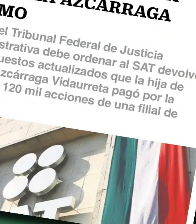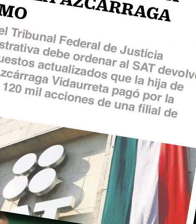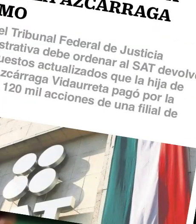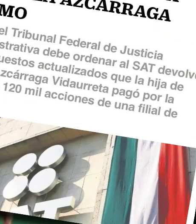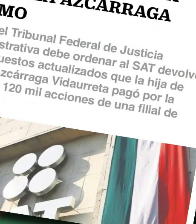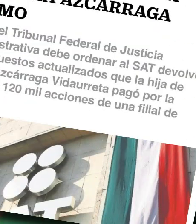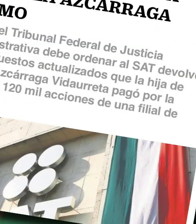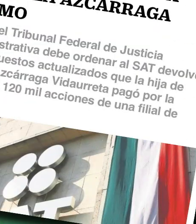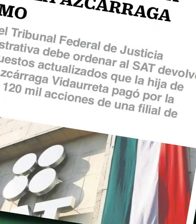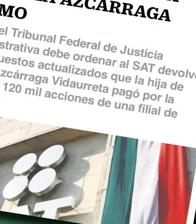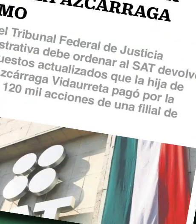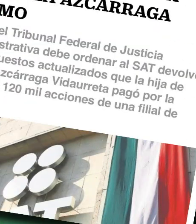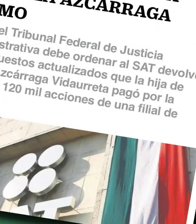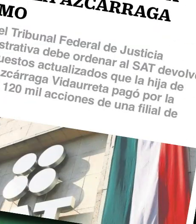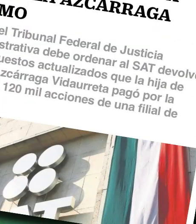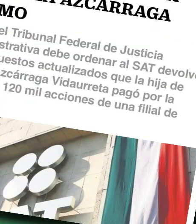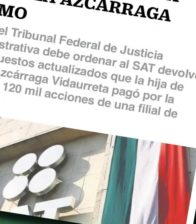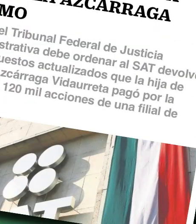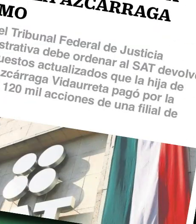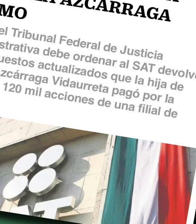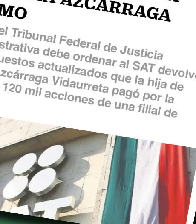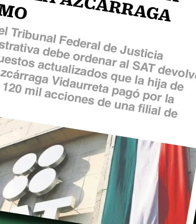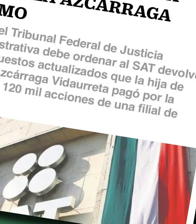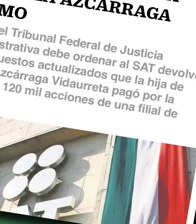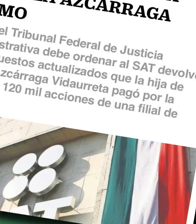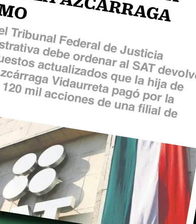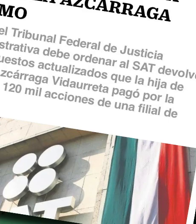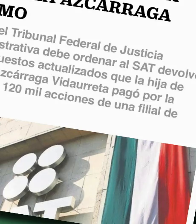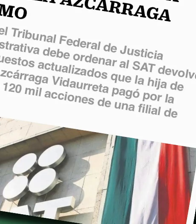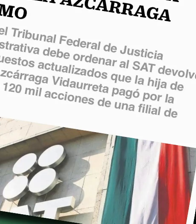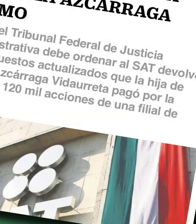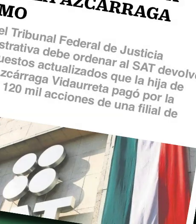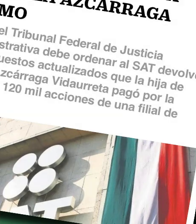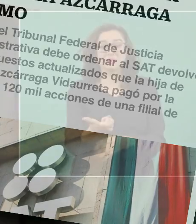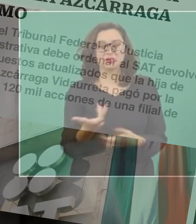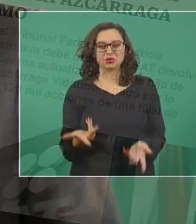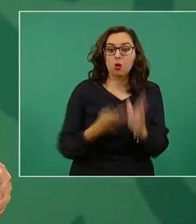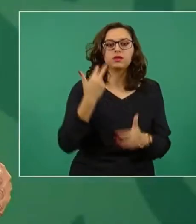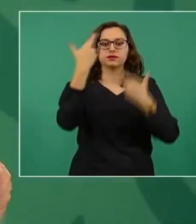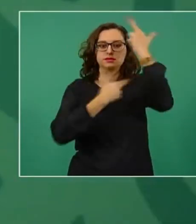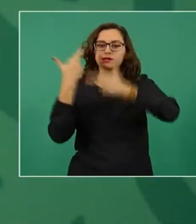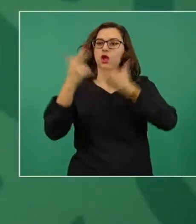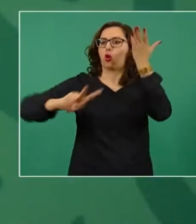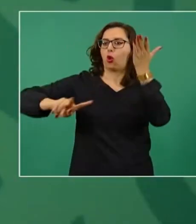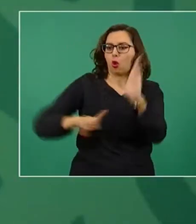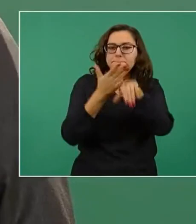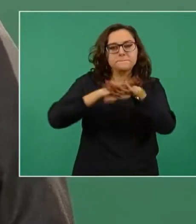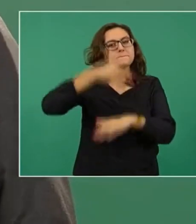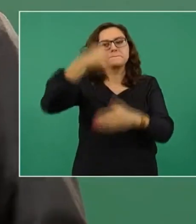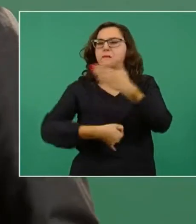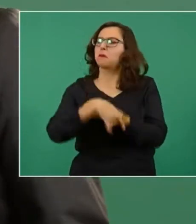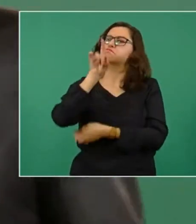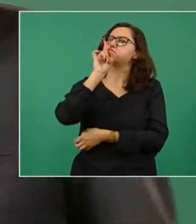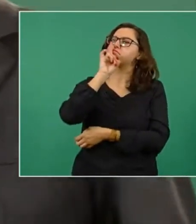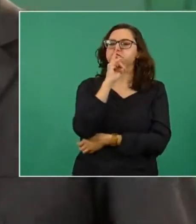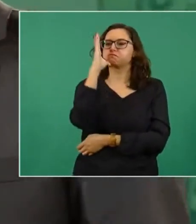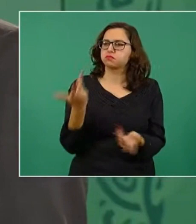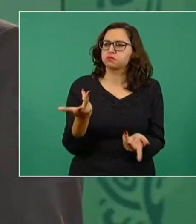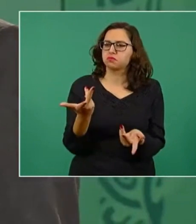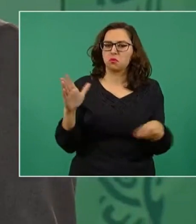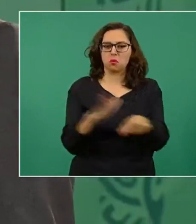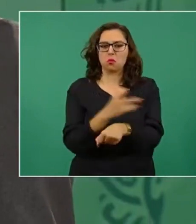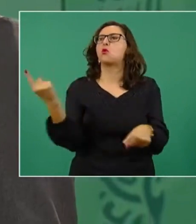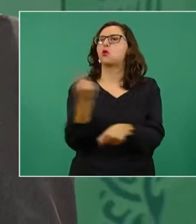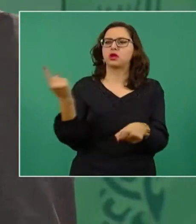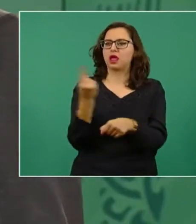contribuyente que no pudieron plantear que se repusiera el procedimiento porque en estos casos no actúan